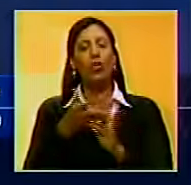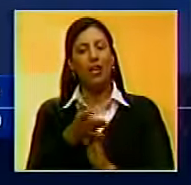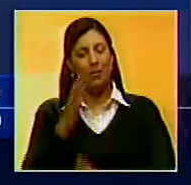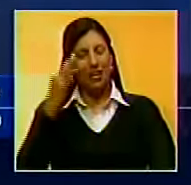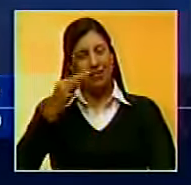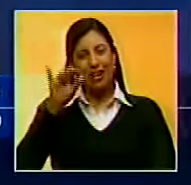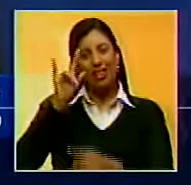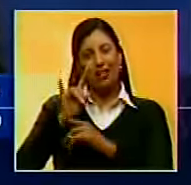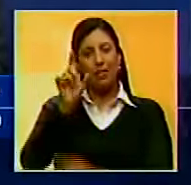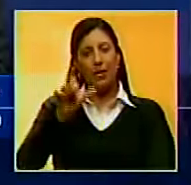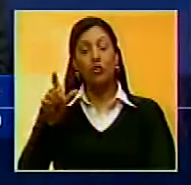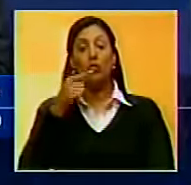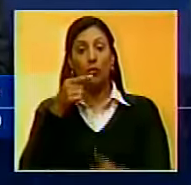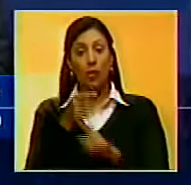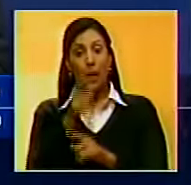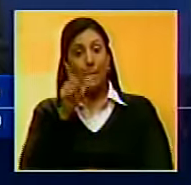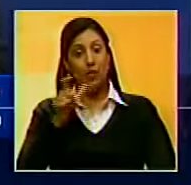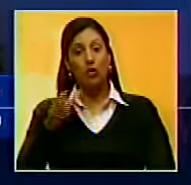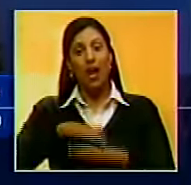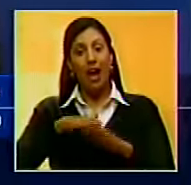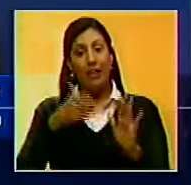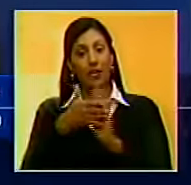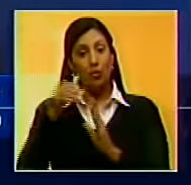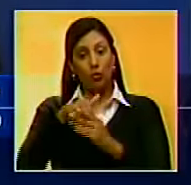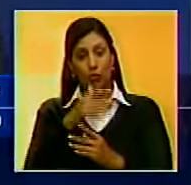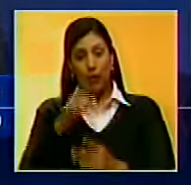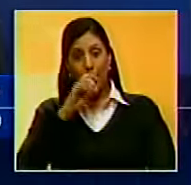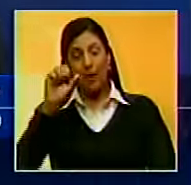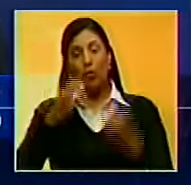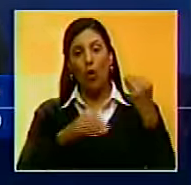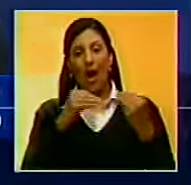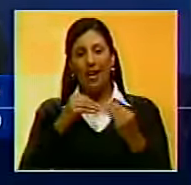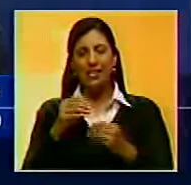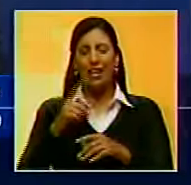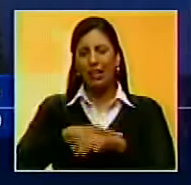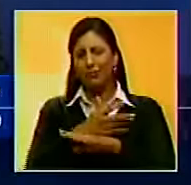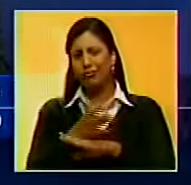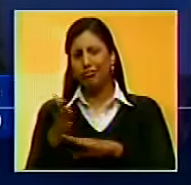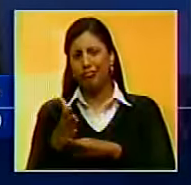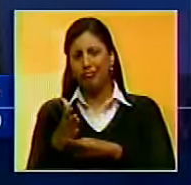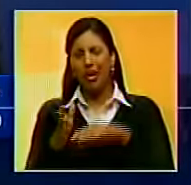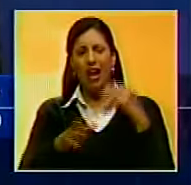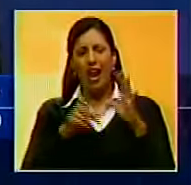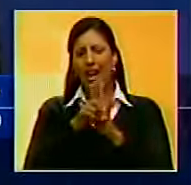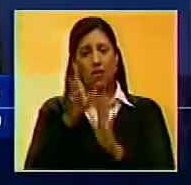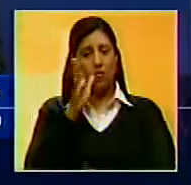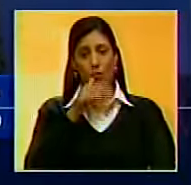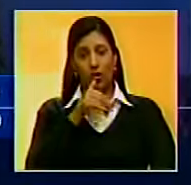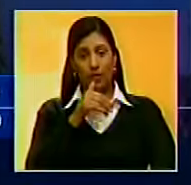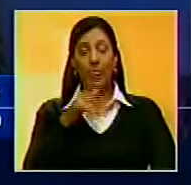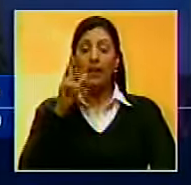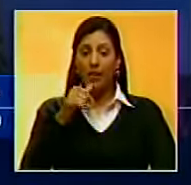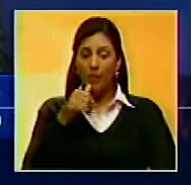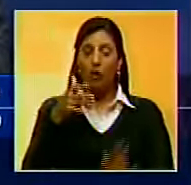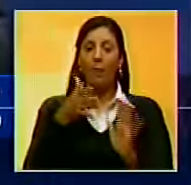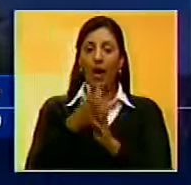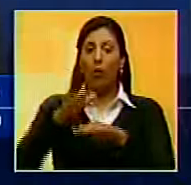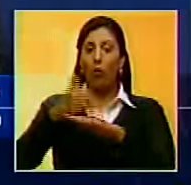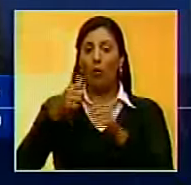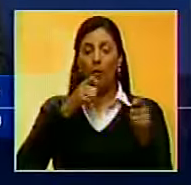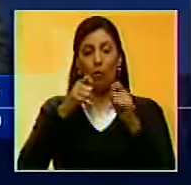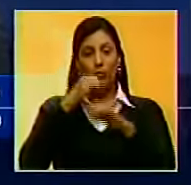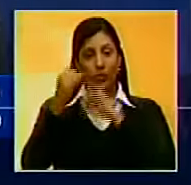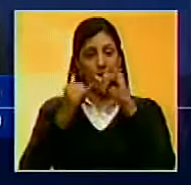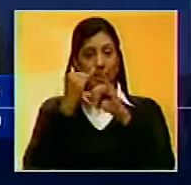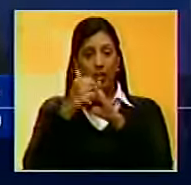su credibilidad. Insistió en que la solicitud del revocatorio la realizaron a destiempo y con ilegalidad. Igualmente acusó a los medios